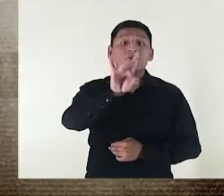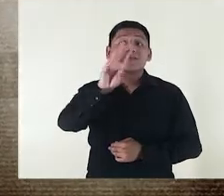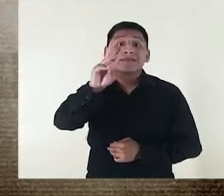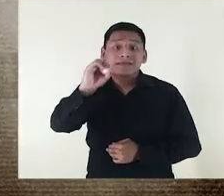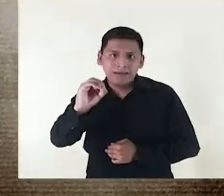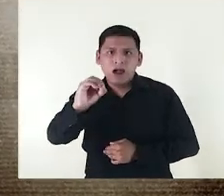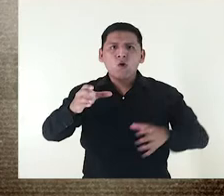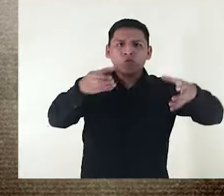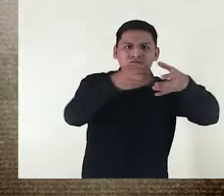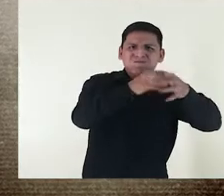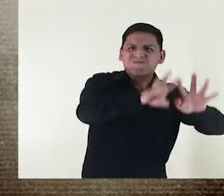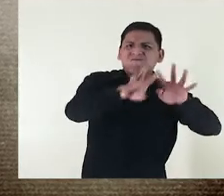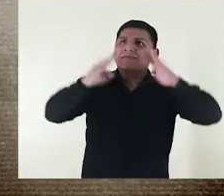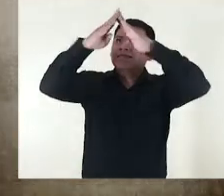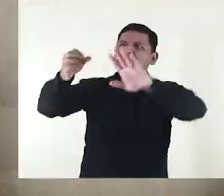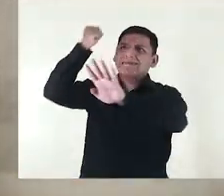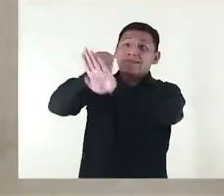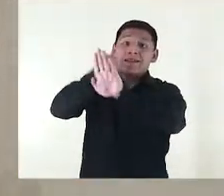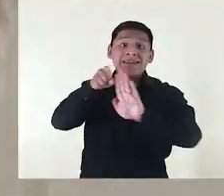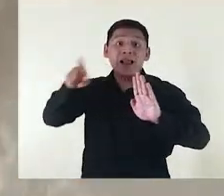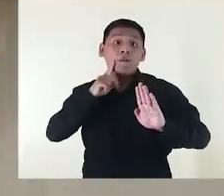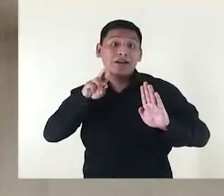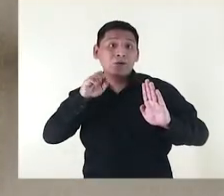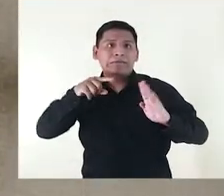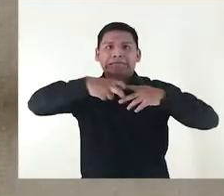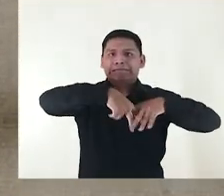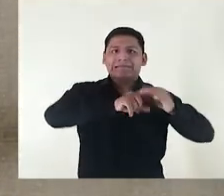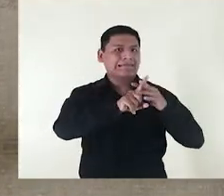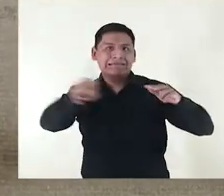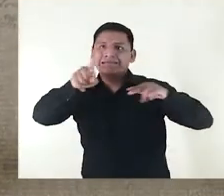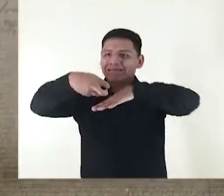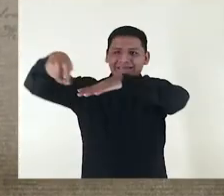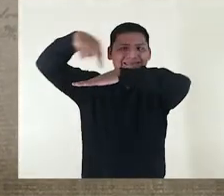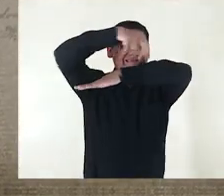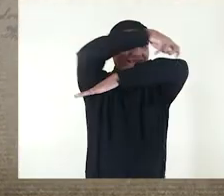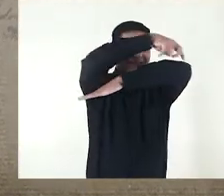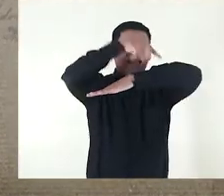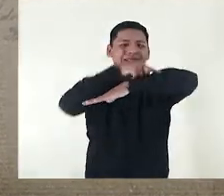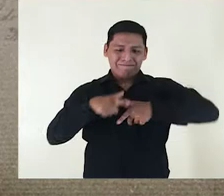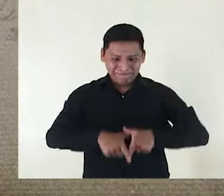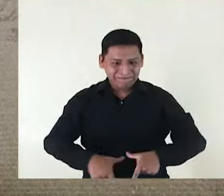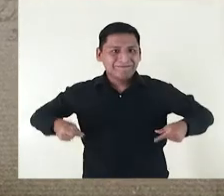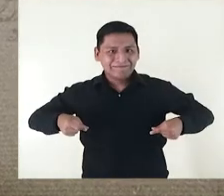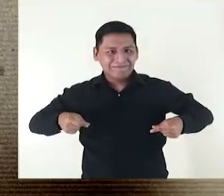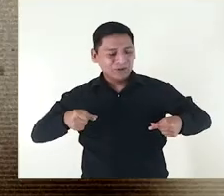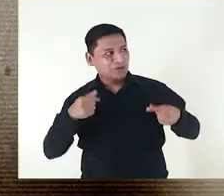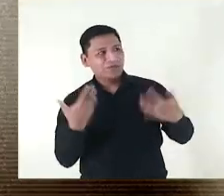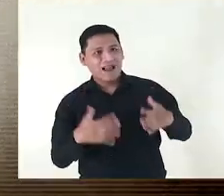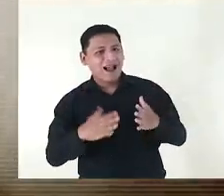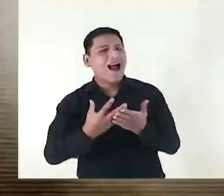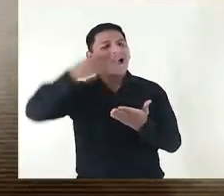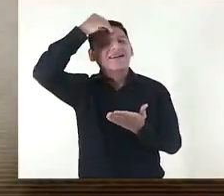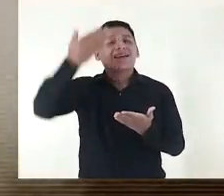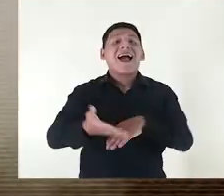1860 un grupo de alzados llega hasta esta casa y Castilla tiene que escapar por los techos en ropa interior. Al parecer, esto